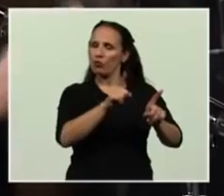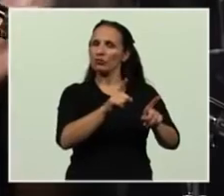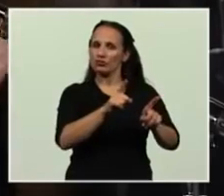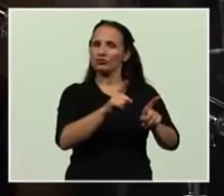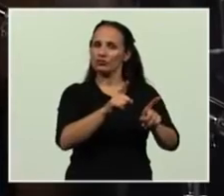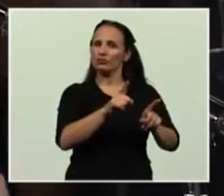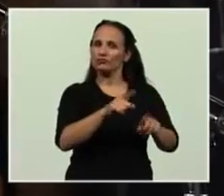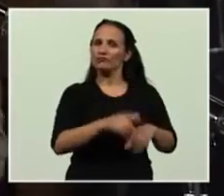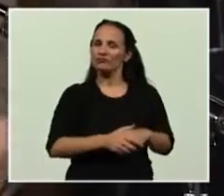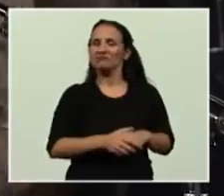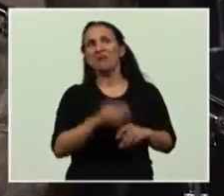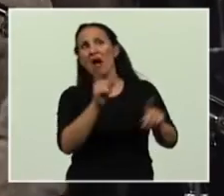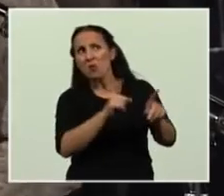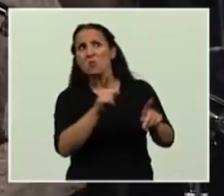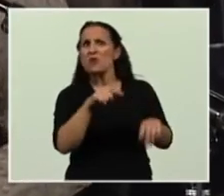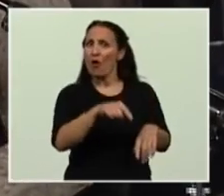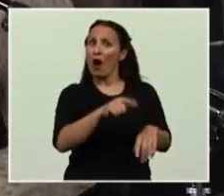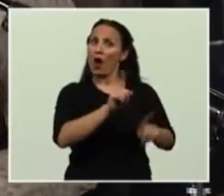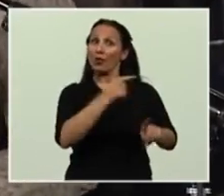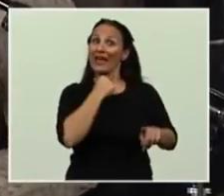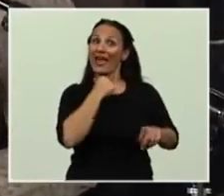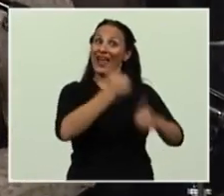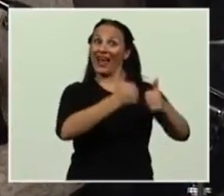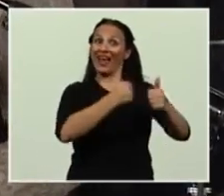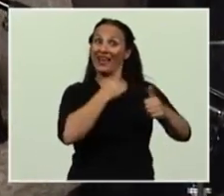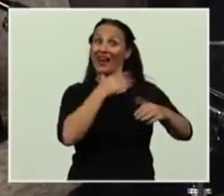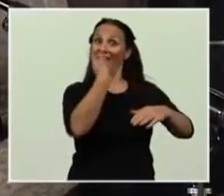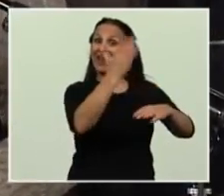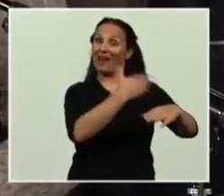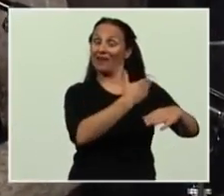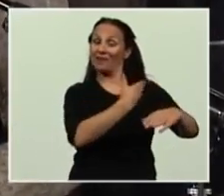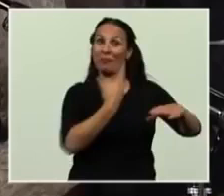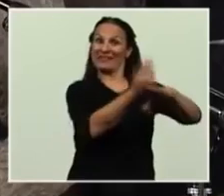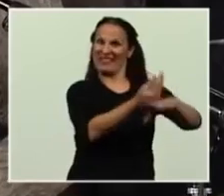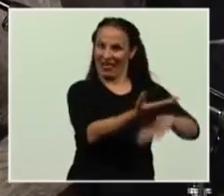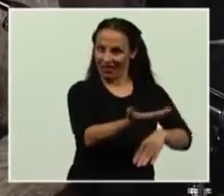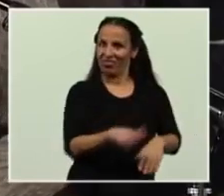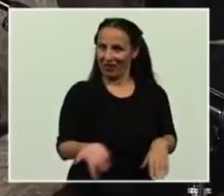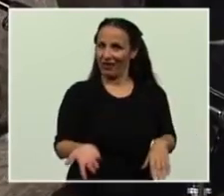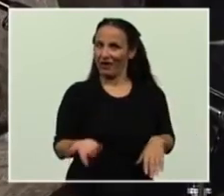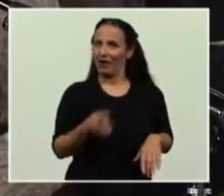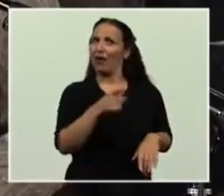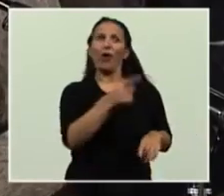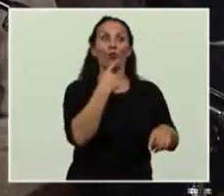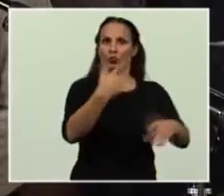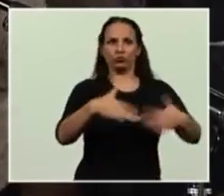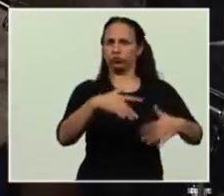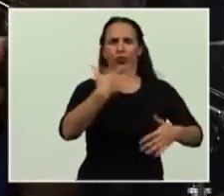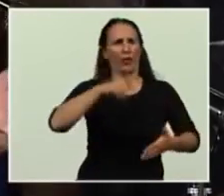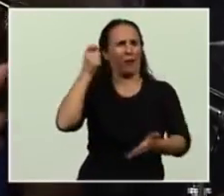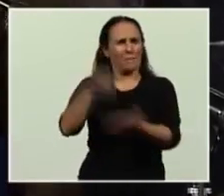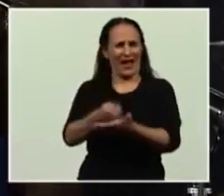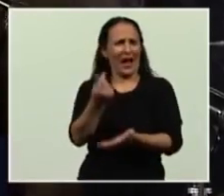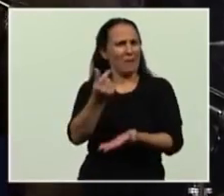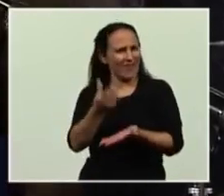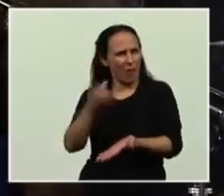algunos que inclusive hoy son candidatos a presidente que debíamos pagar inmediatamente y al contado, porque